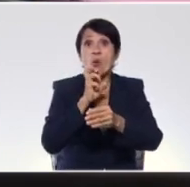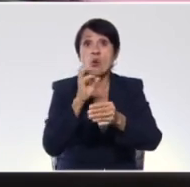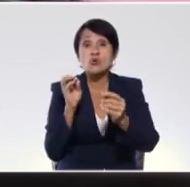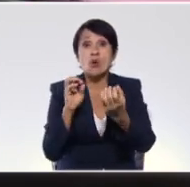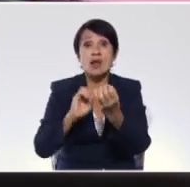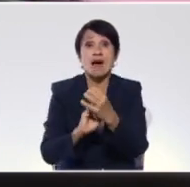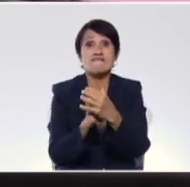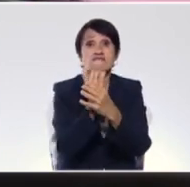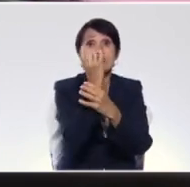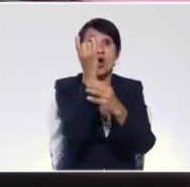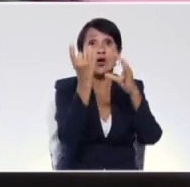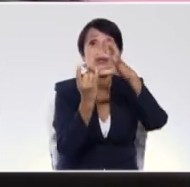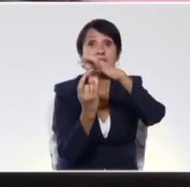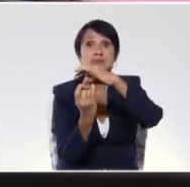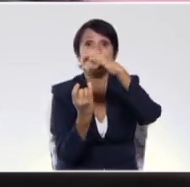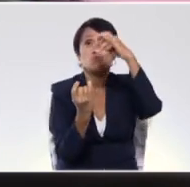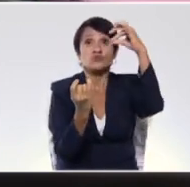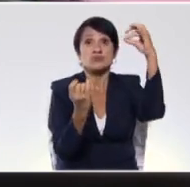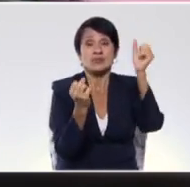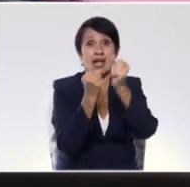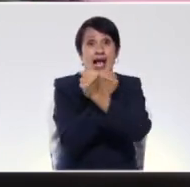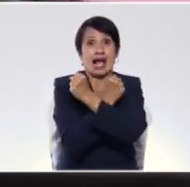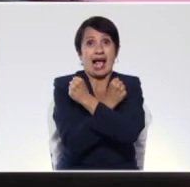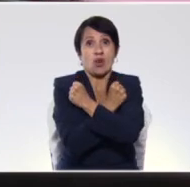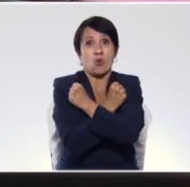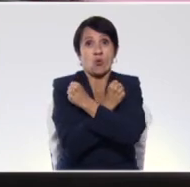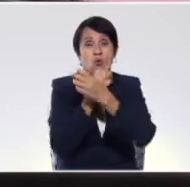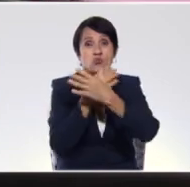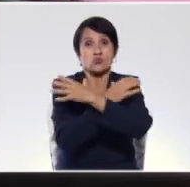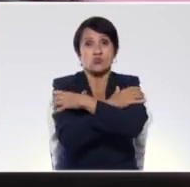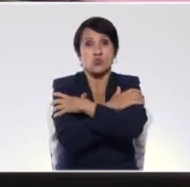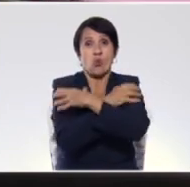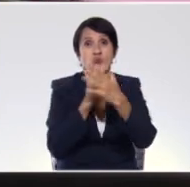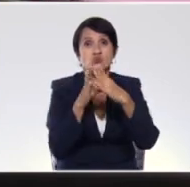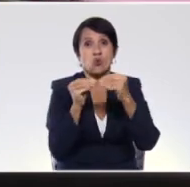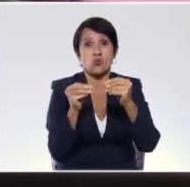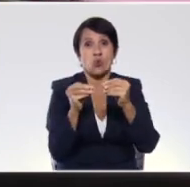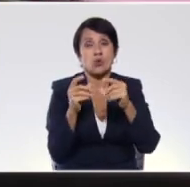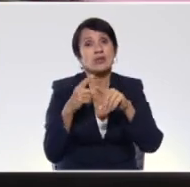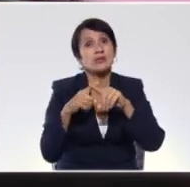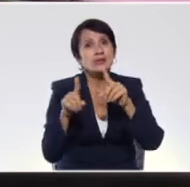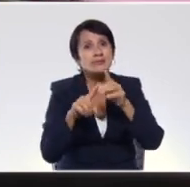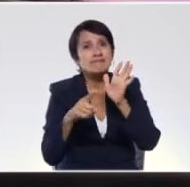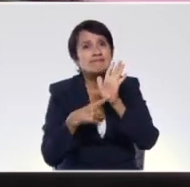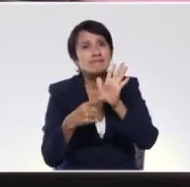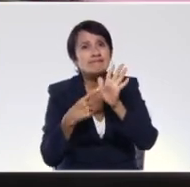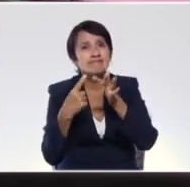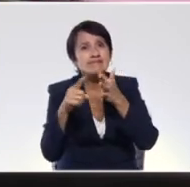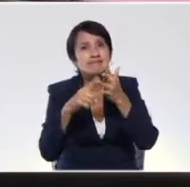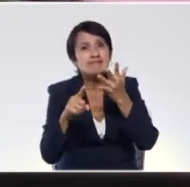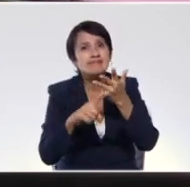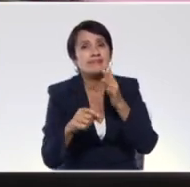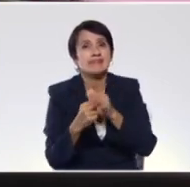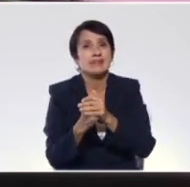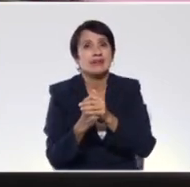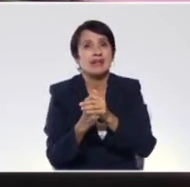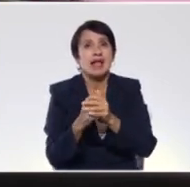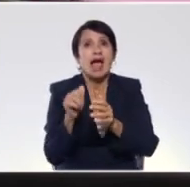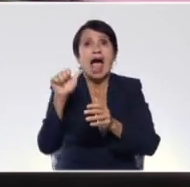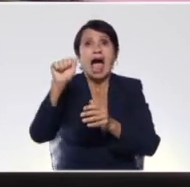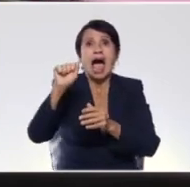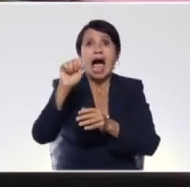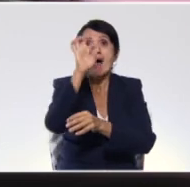le toma el néctar y le da calor. Muy lindo. Y aquí tenemos una metáfora, la abeja de oro.